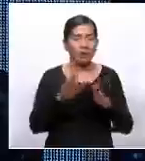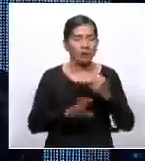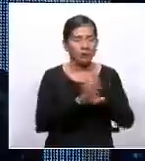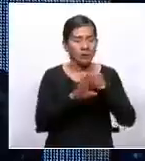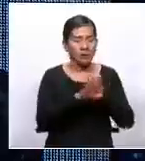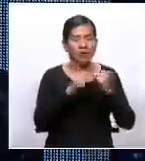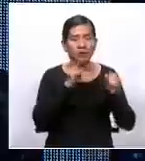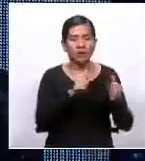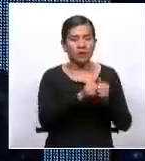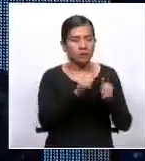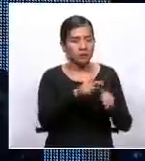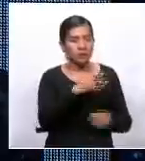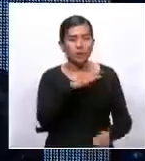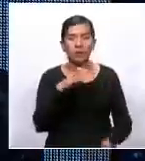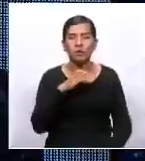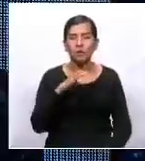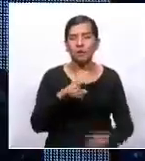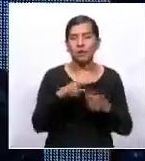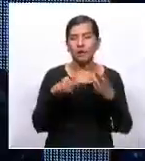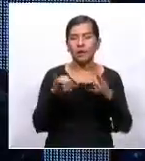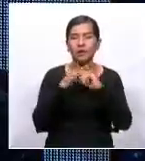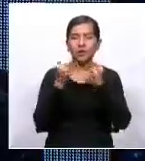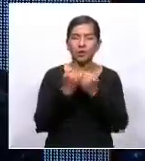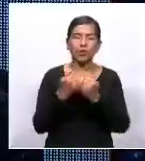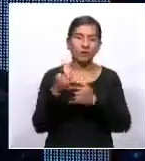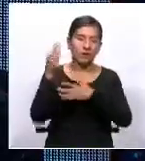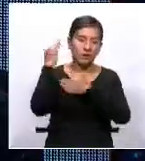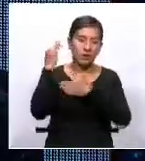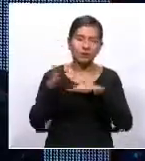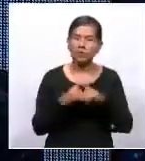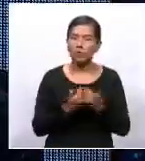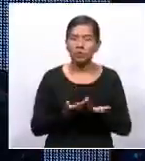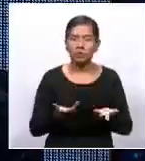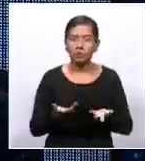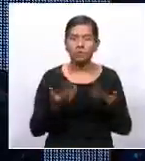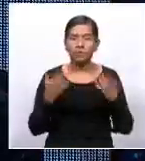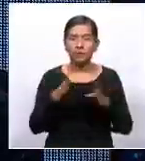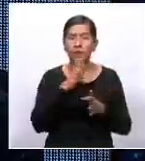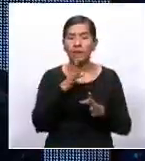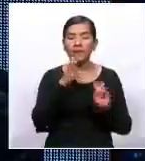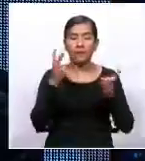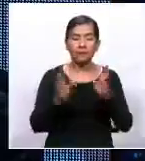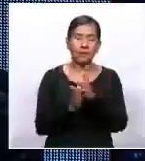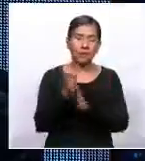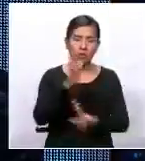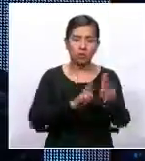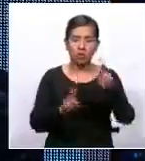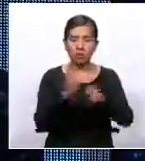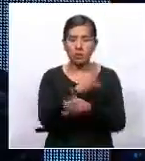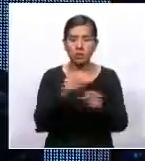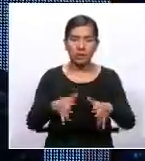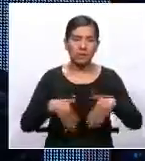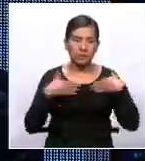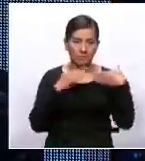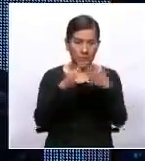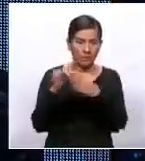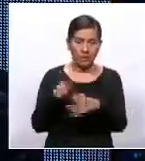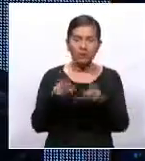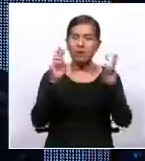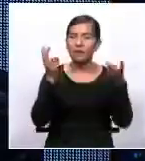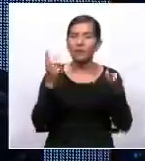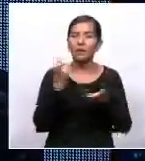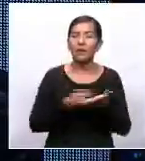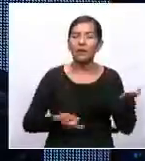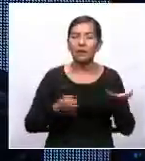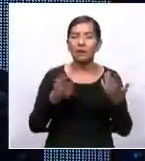al Comité Interinstitucional de Santa Cruz. Se habla del Censo de Población y Vivienda como aquello que